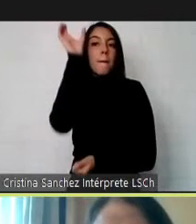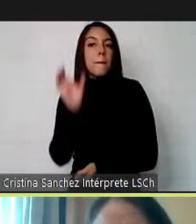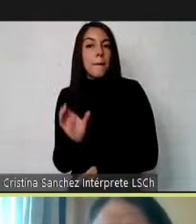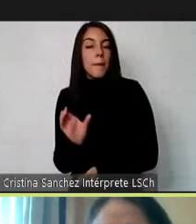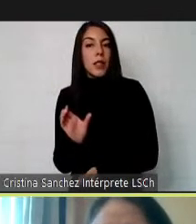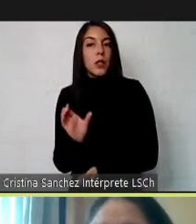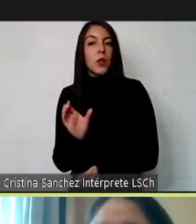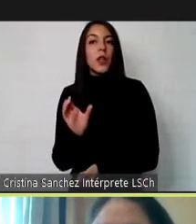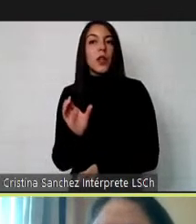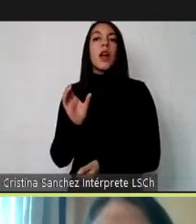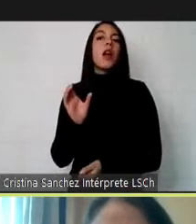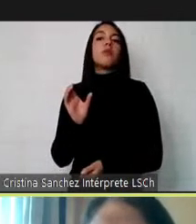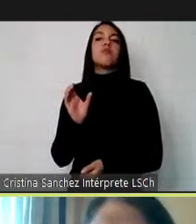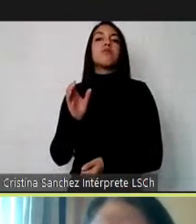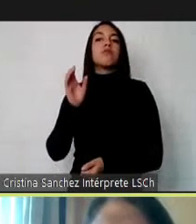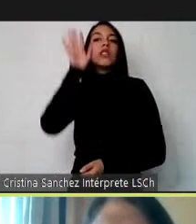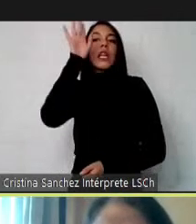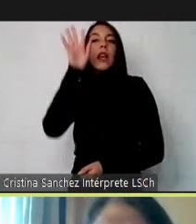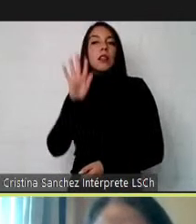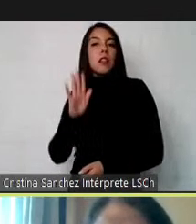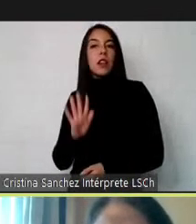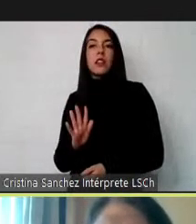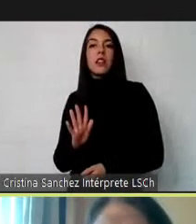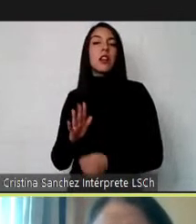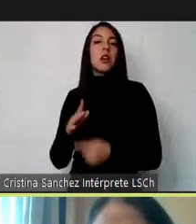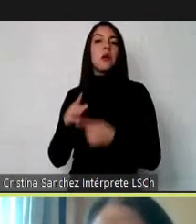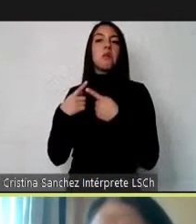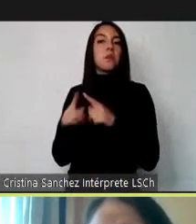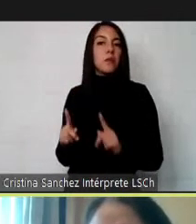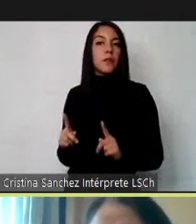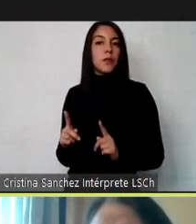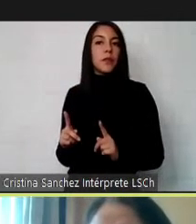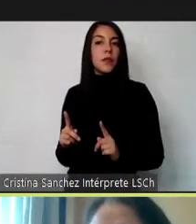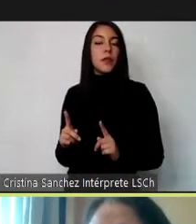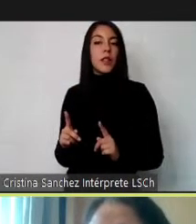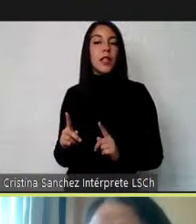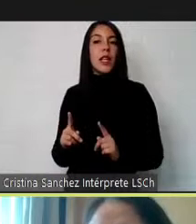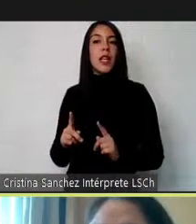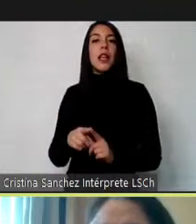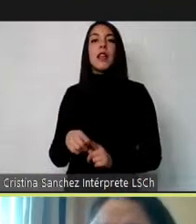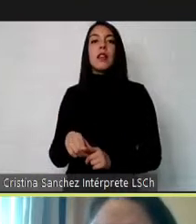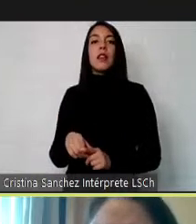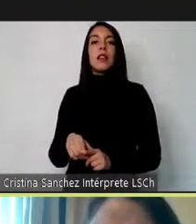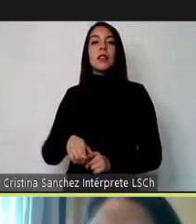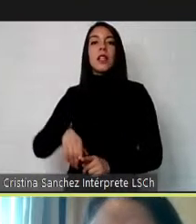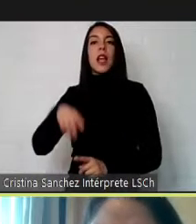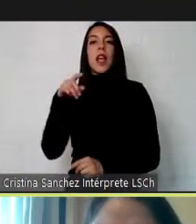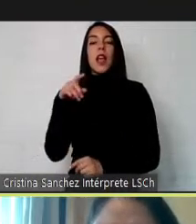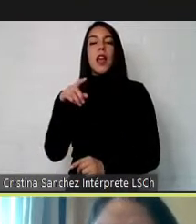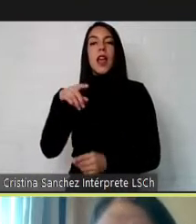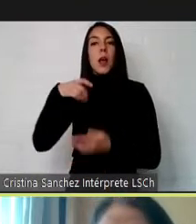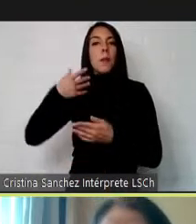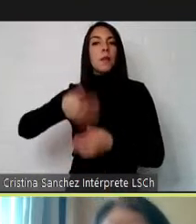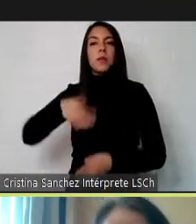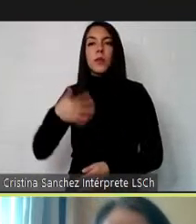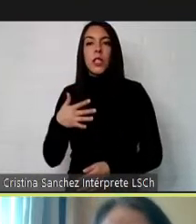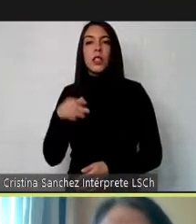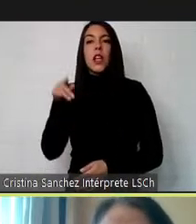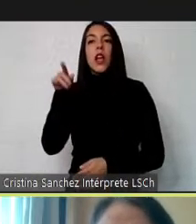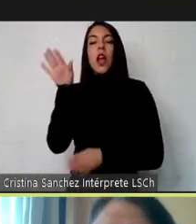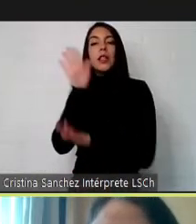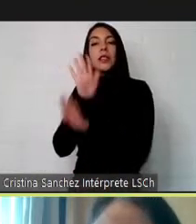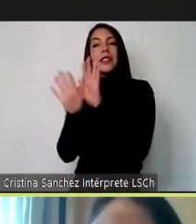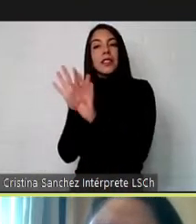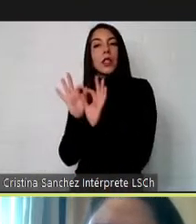funcional porque tiene características diferentes, es crítico, entonces, para poder asegurar su desarrollo